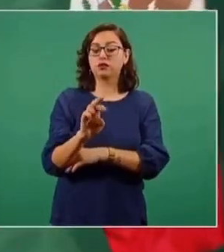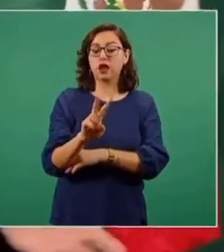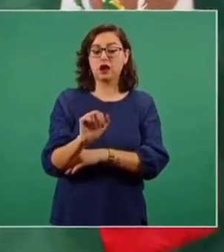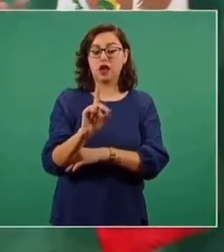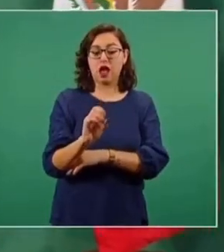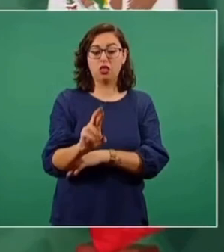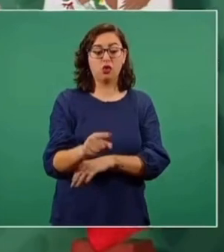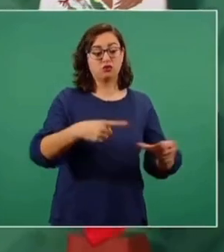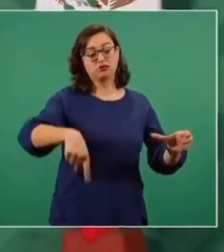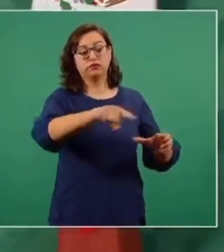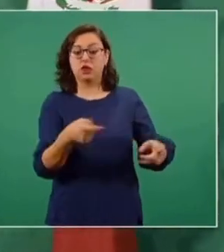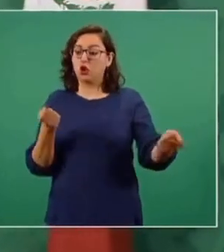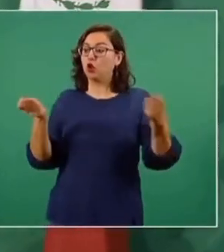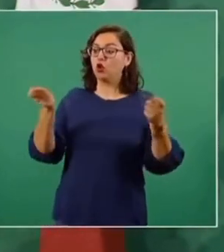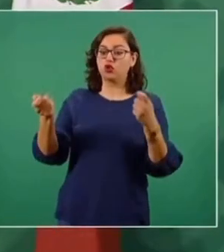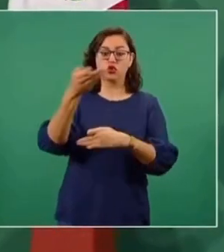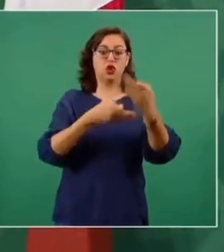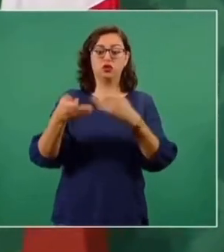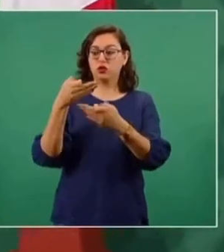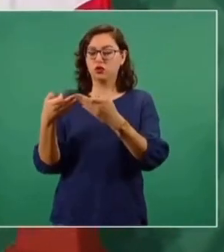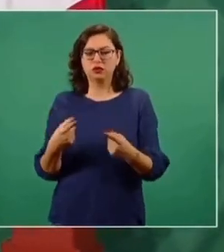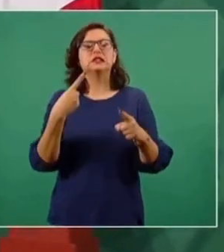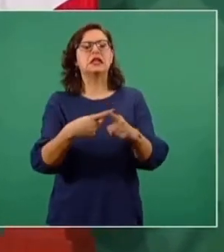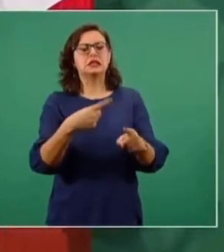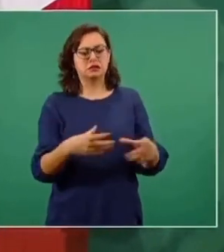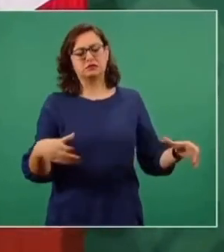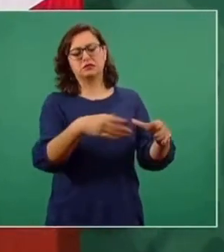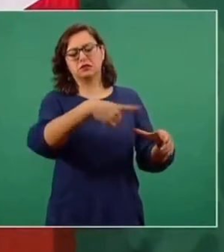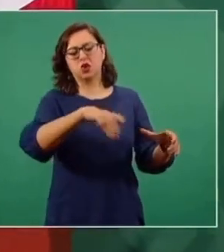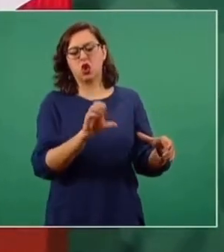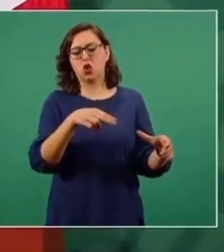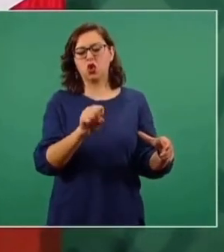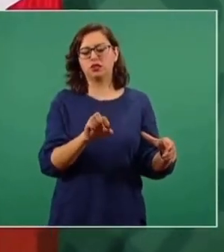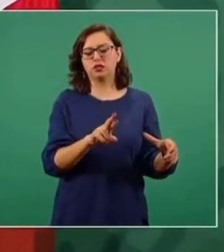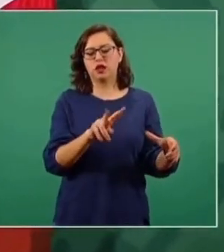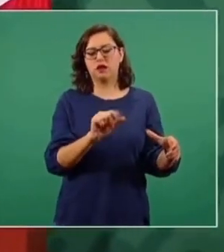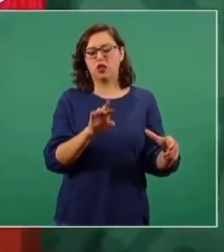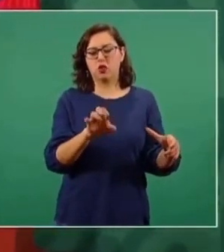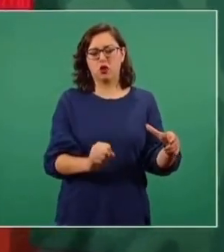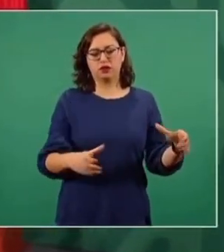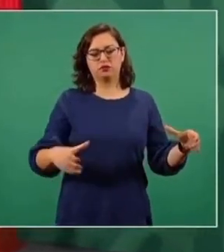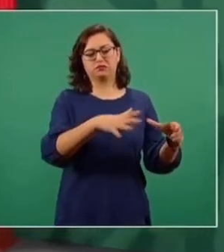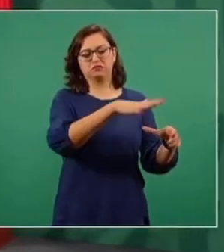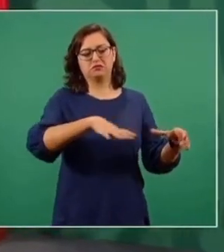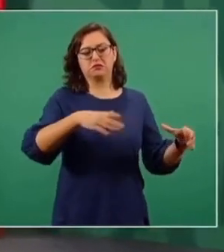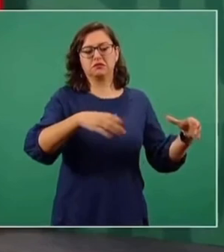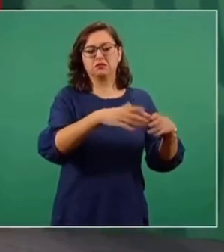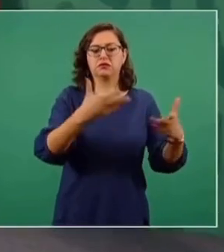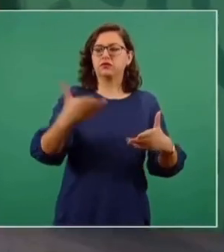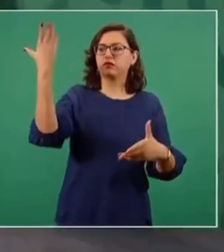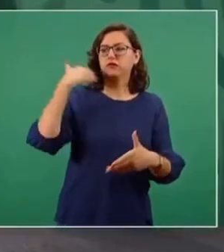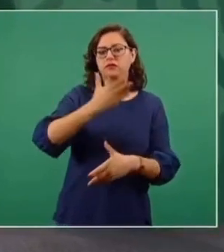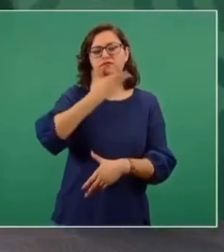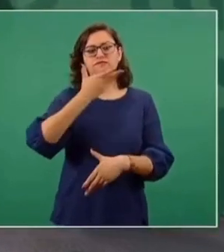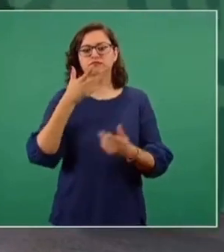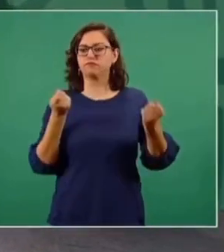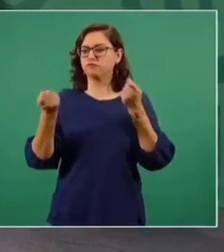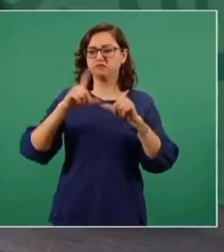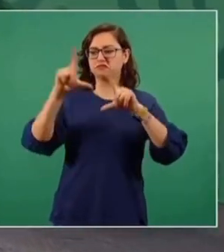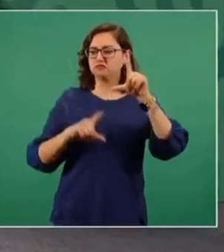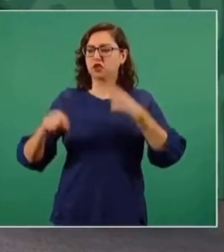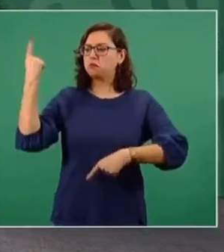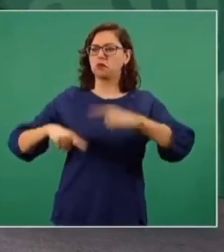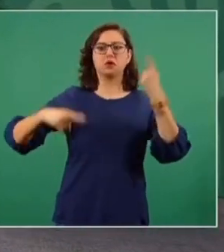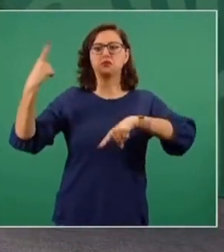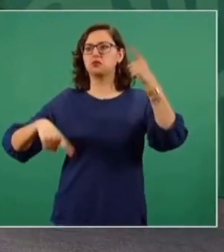Entonces, ¿quiénes son los opositores? Pues los conservadores, los del Partido Conservador, los que antes dominaban, eran los dueños del poder.